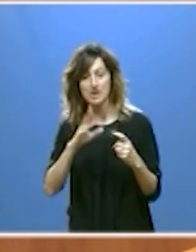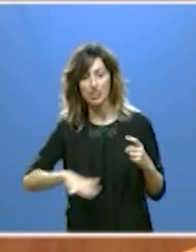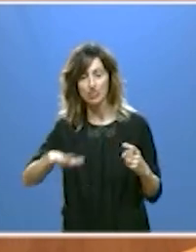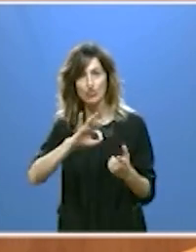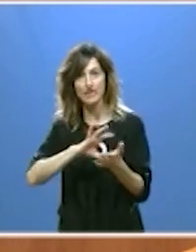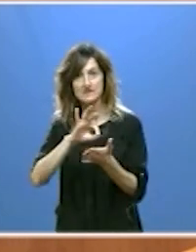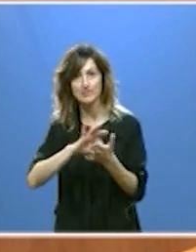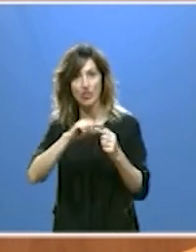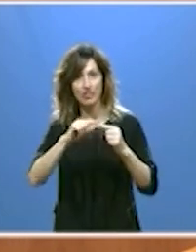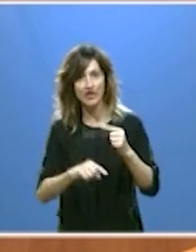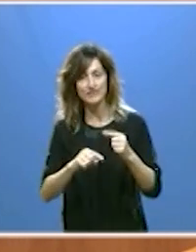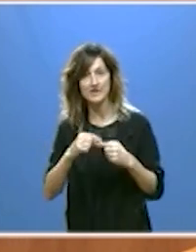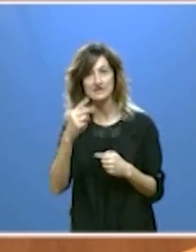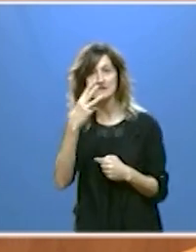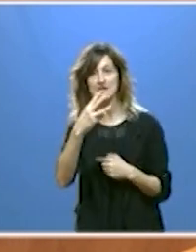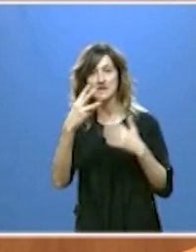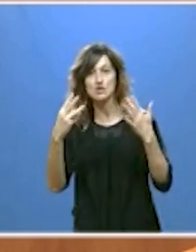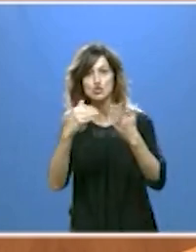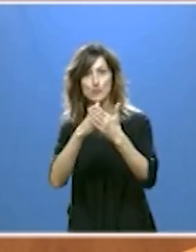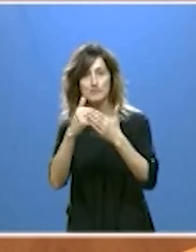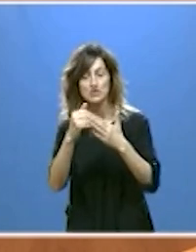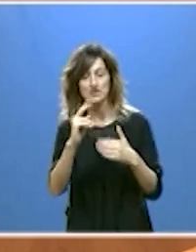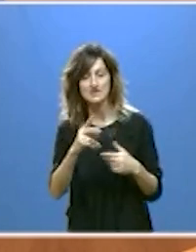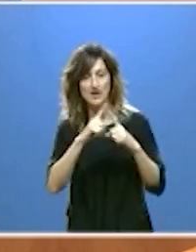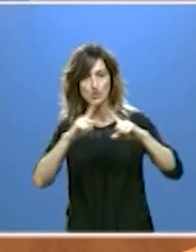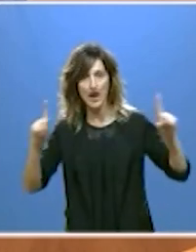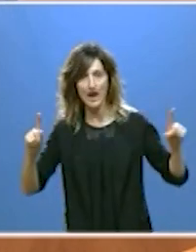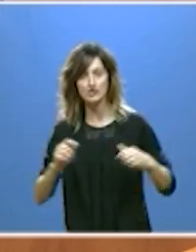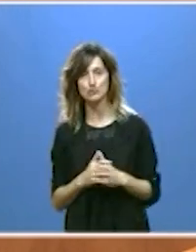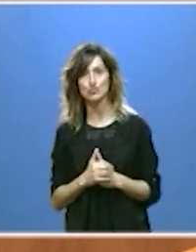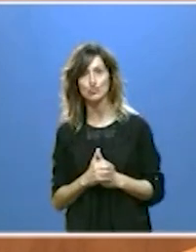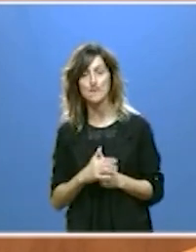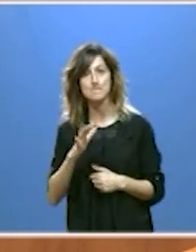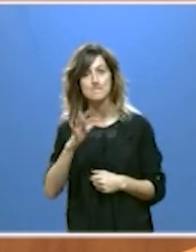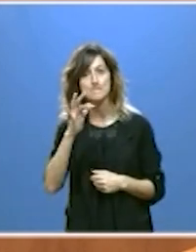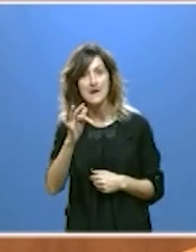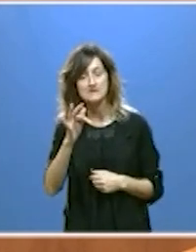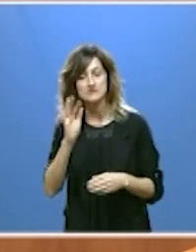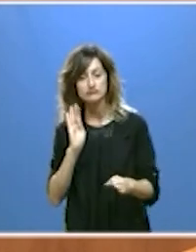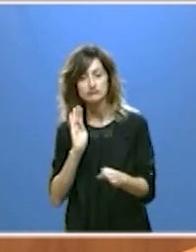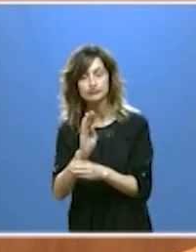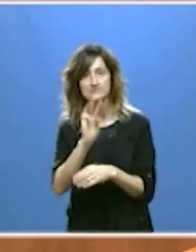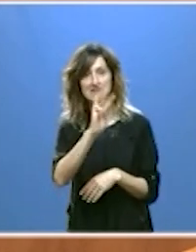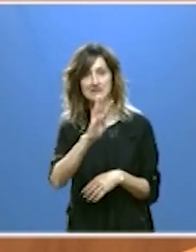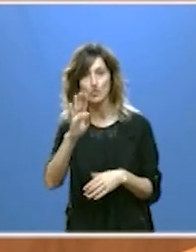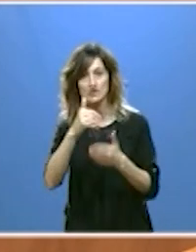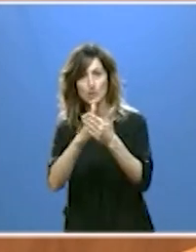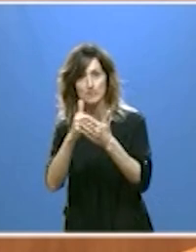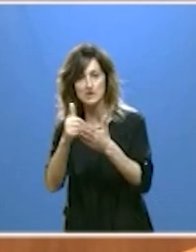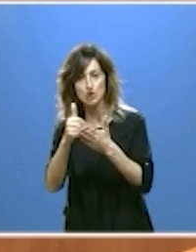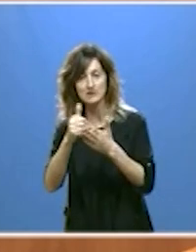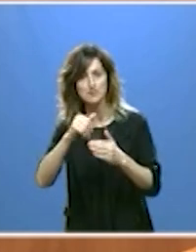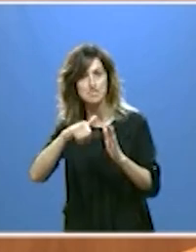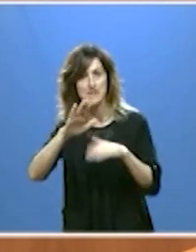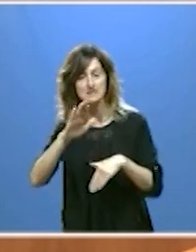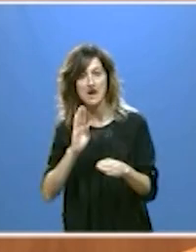servicios estimado en 38 millones de euros anuales. Además hemos destinado más de 34 millones en